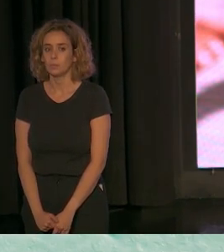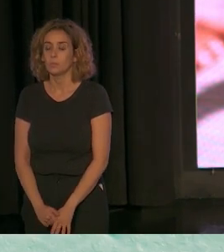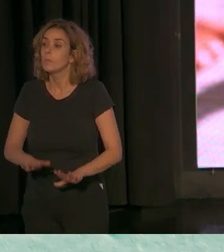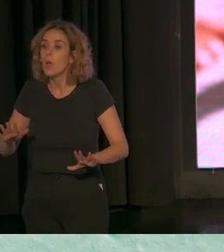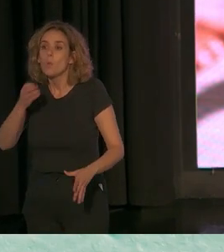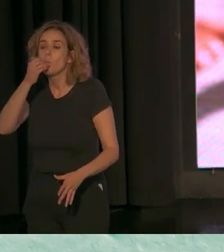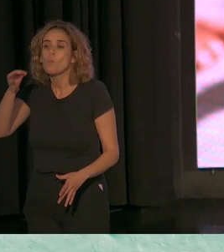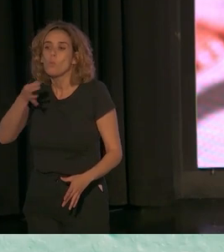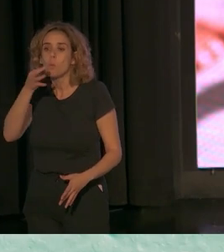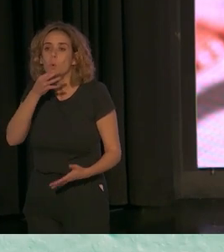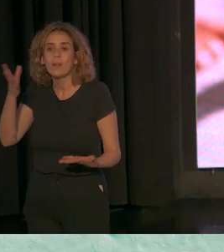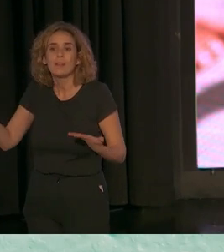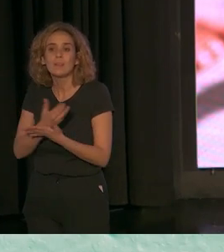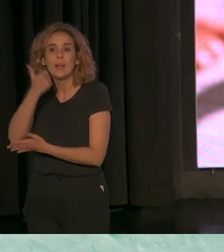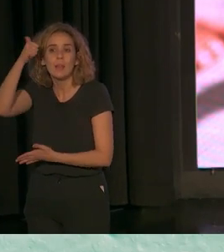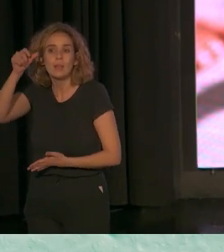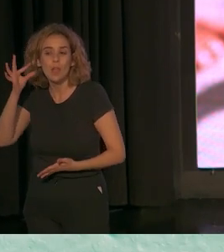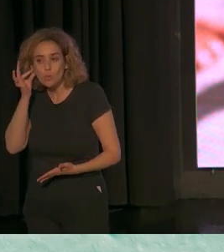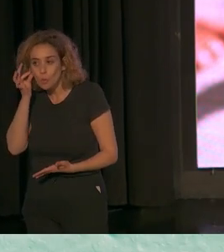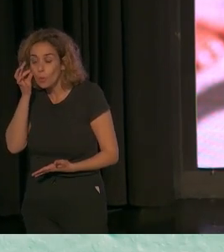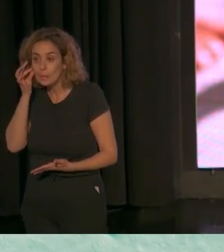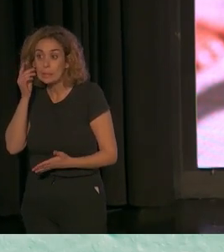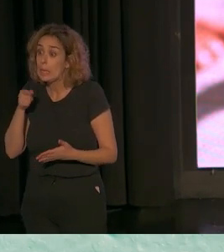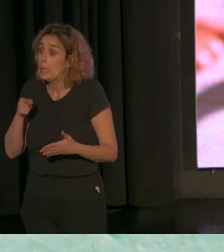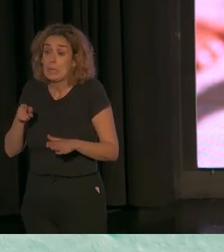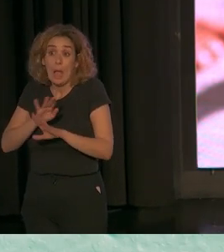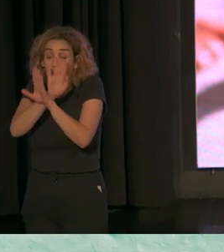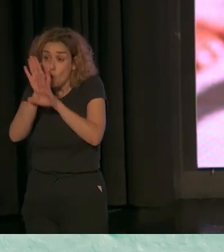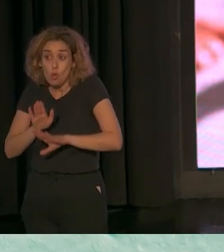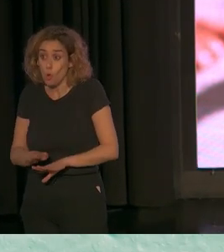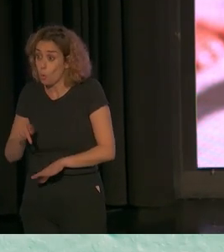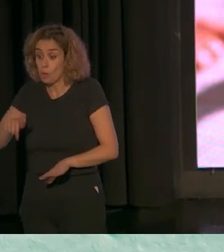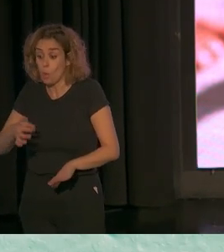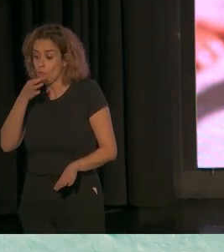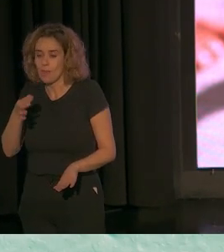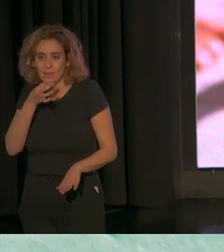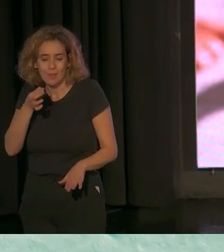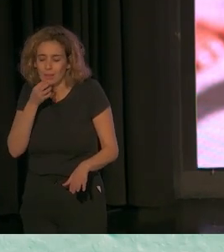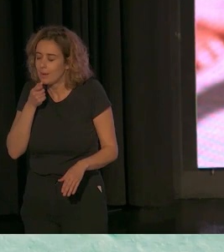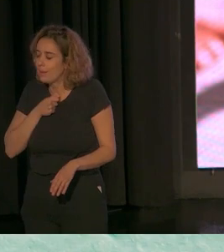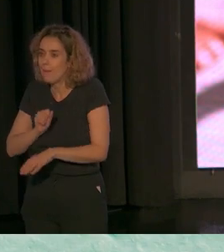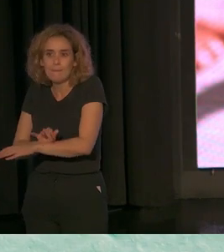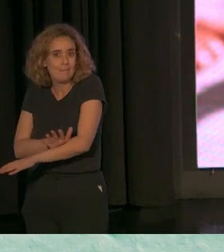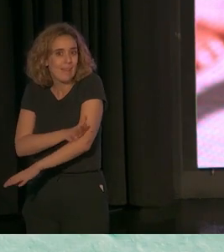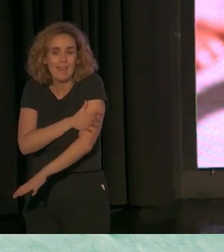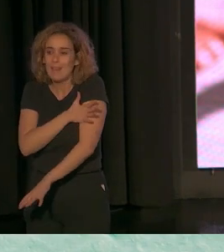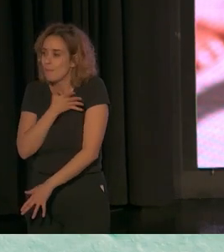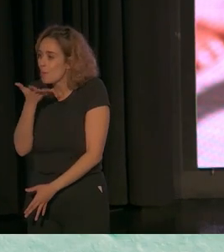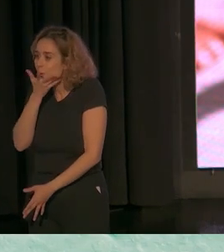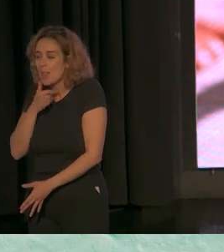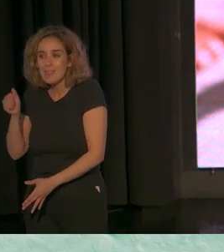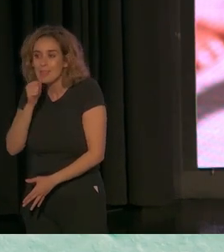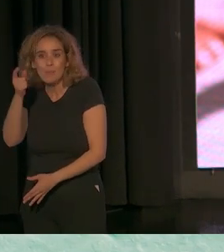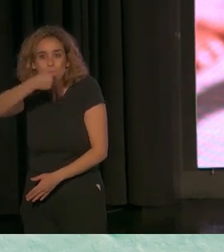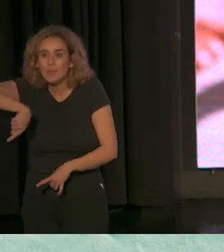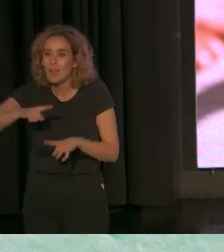Buenas tardes a todos y a todas. Estamos ya en la última parte de esta tarde, yo creo que tan emocionante y tan bonita que hemos compartido.